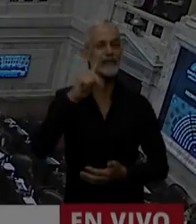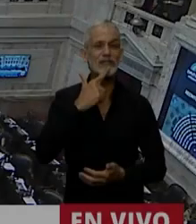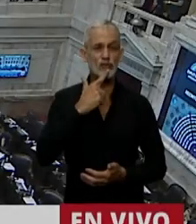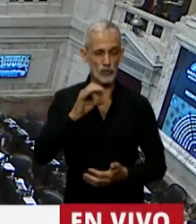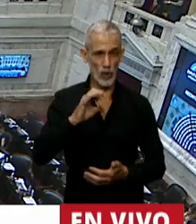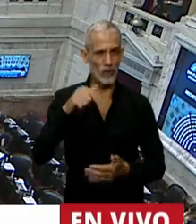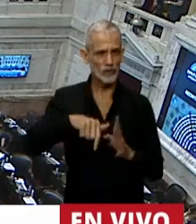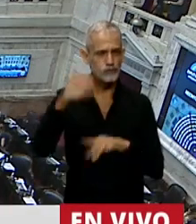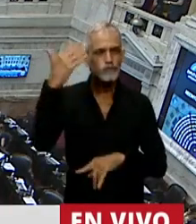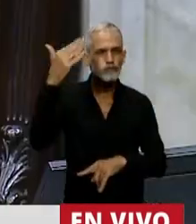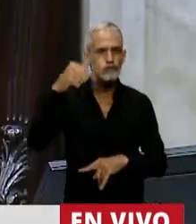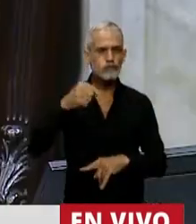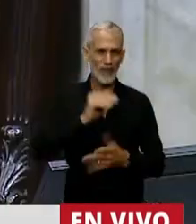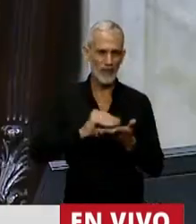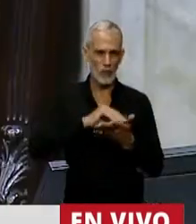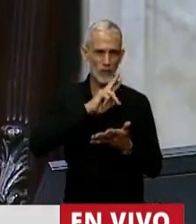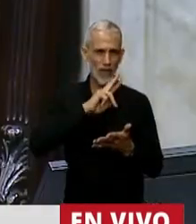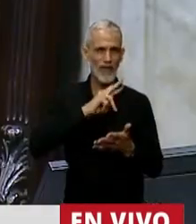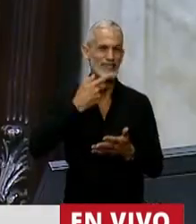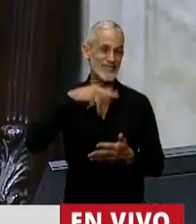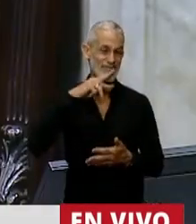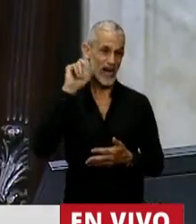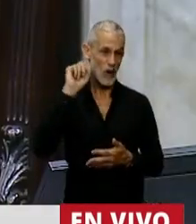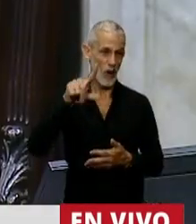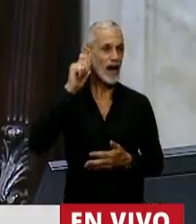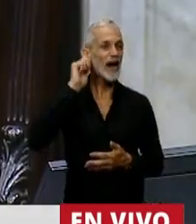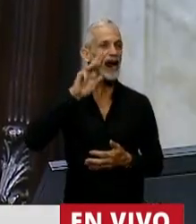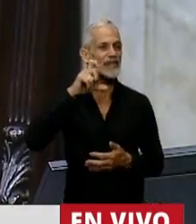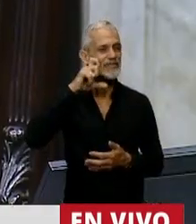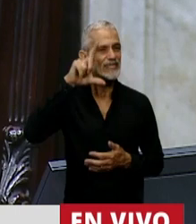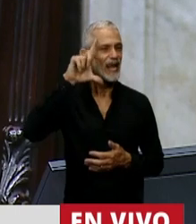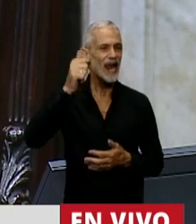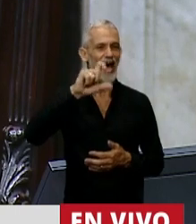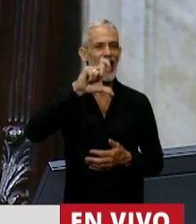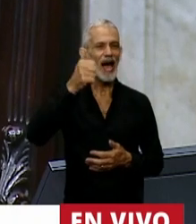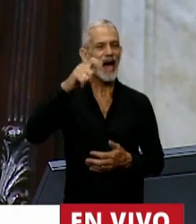En uso de la palabra, la diputada Sanjuanina Graciela Caselles.